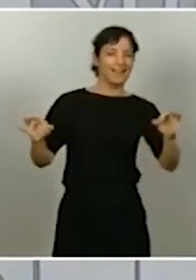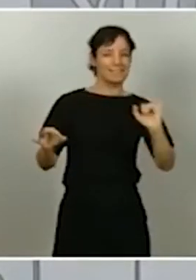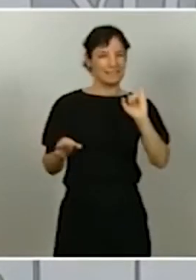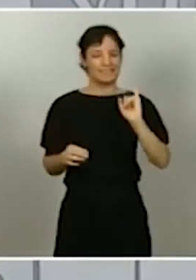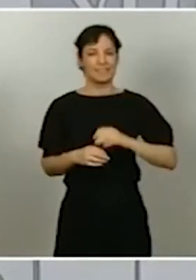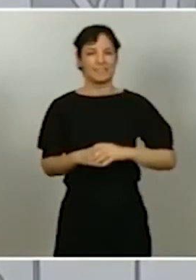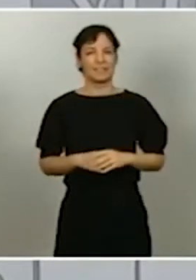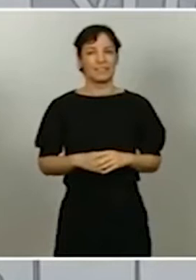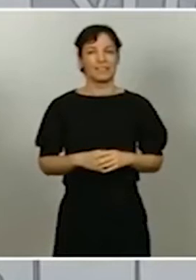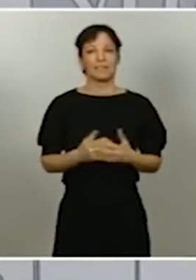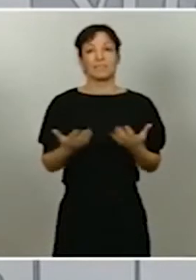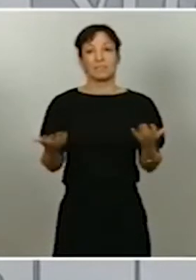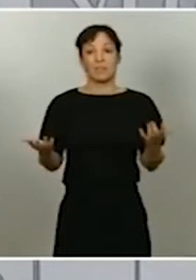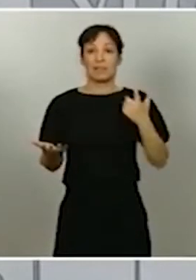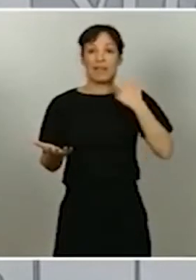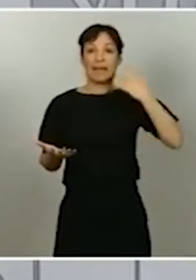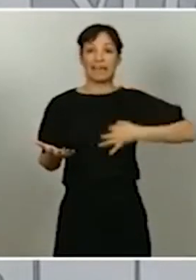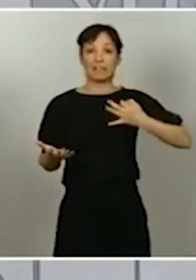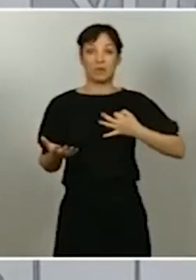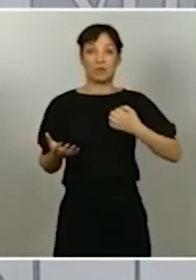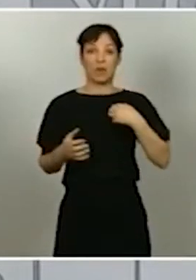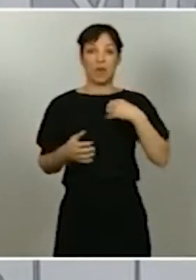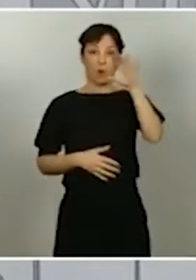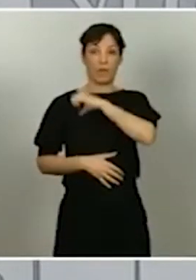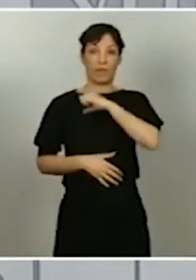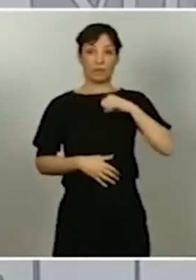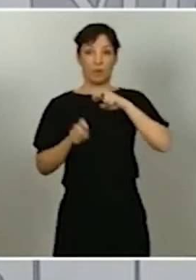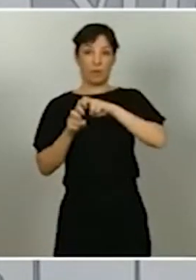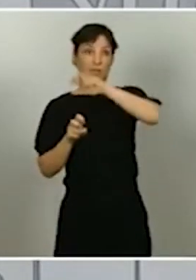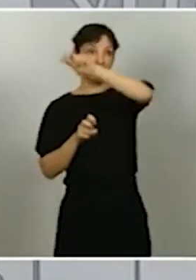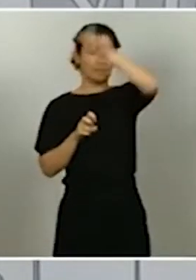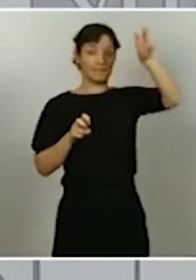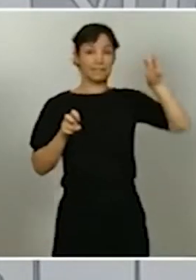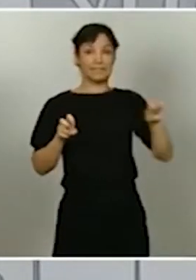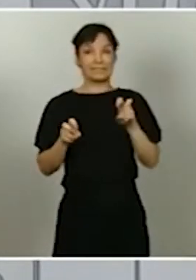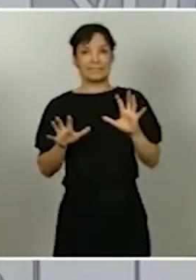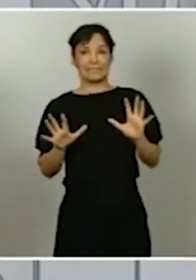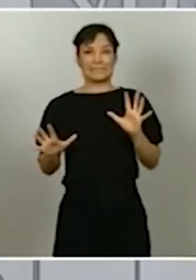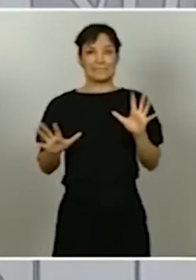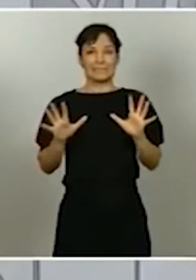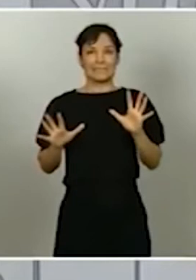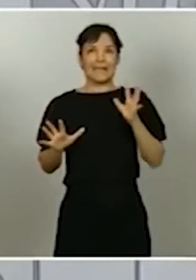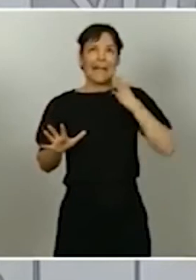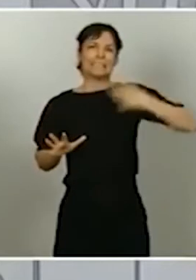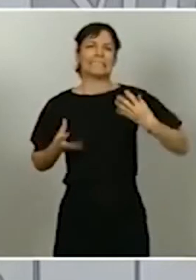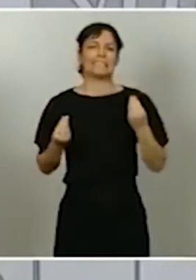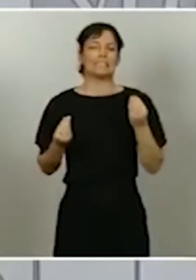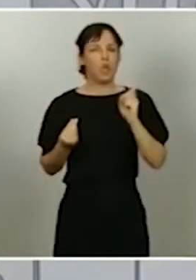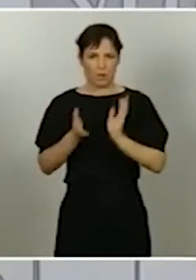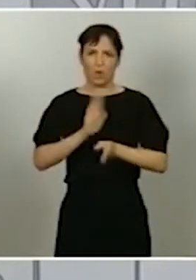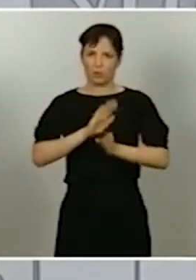el riesgo de transmisión comunitaria es quizás algo menos de lo que en algunos casos pueda parecer, pero sigue existiendo. Por lo tanto, yo creo que la prudencia